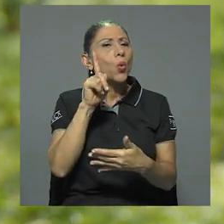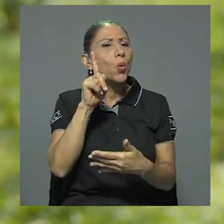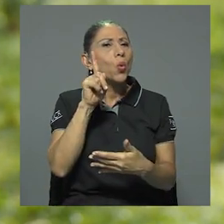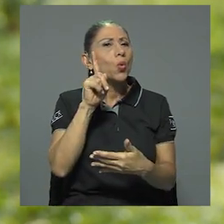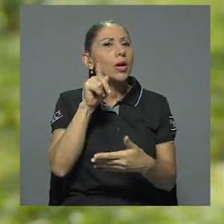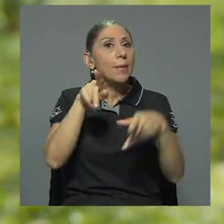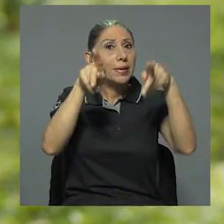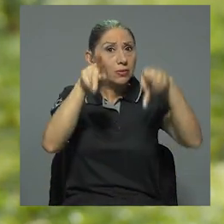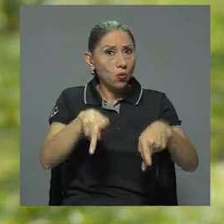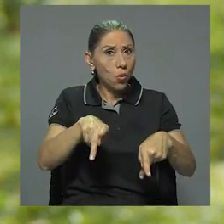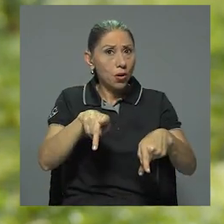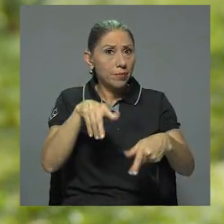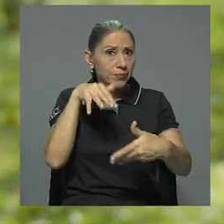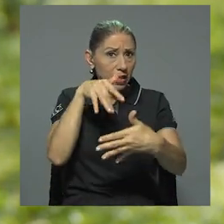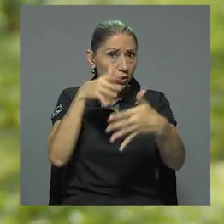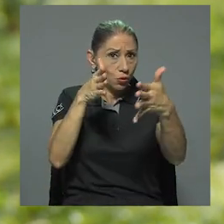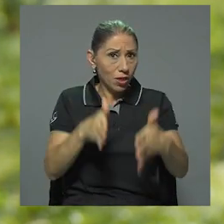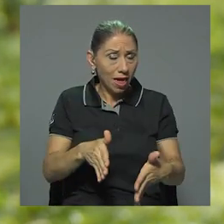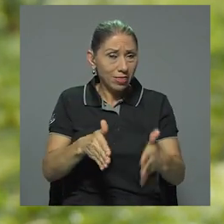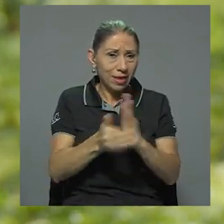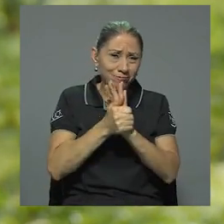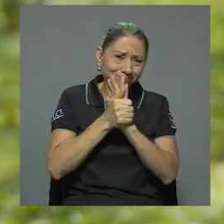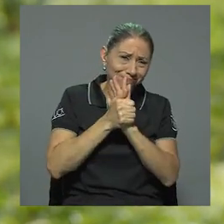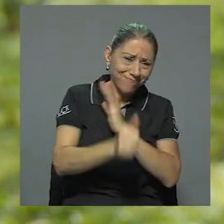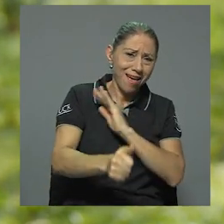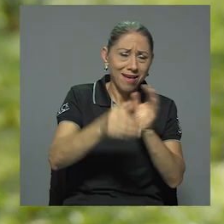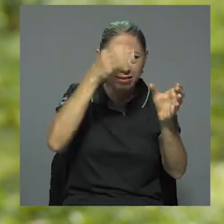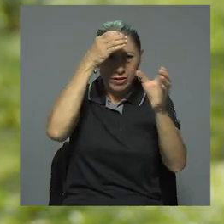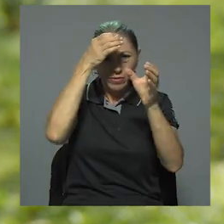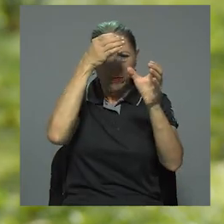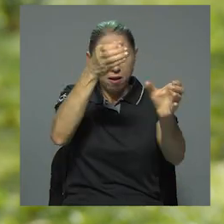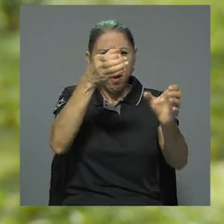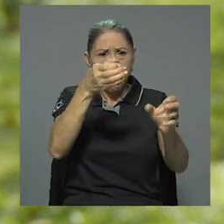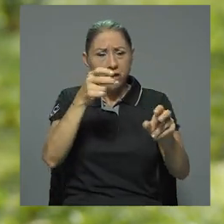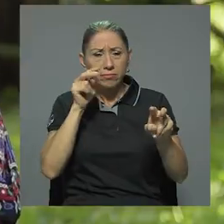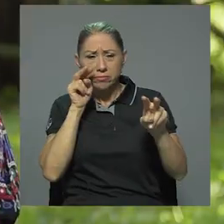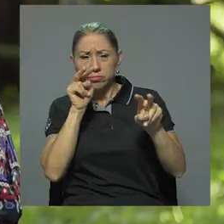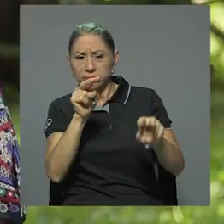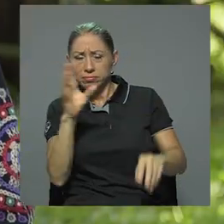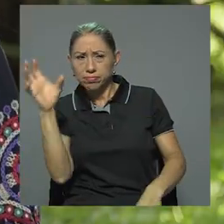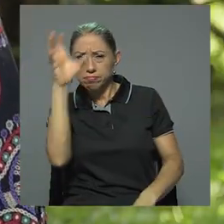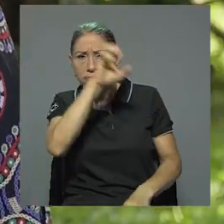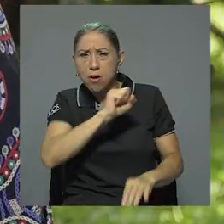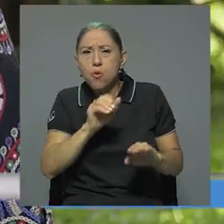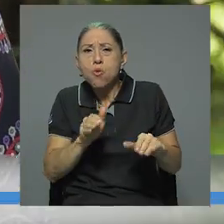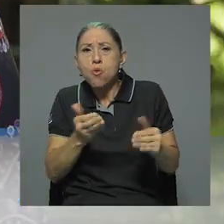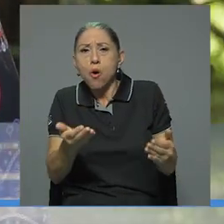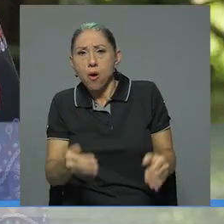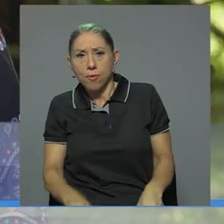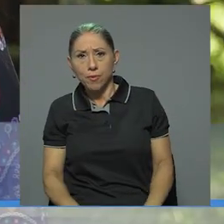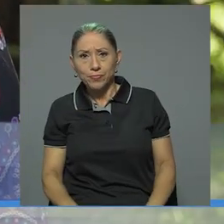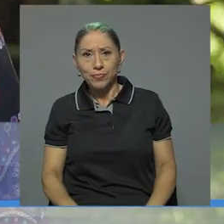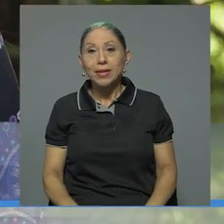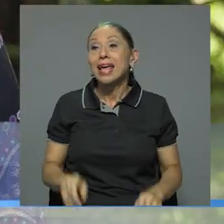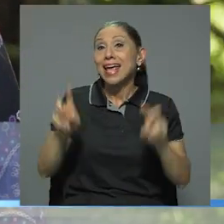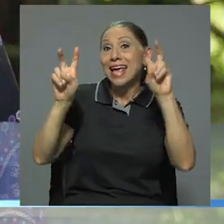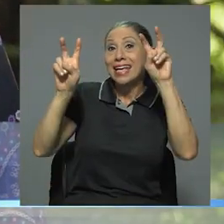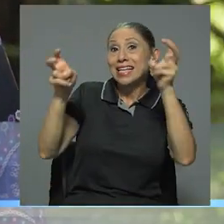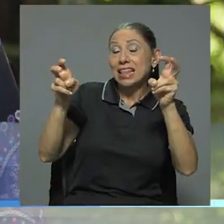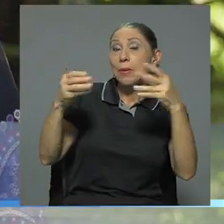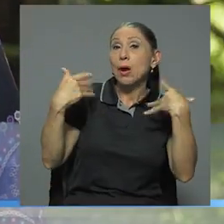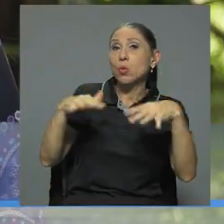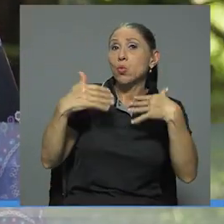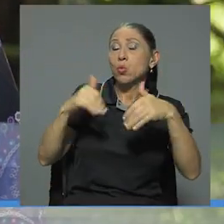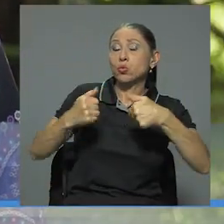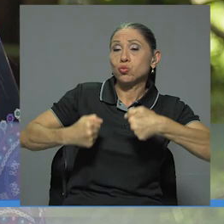superdotado o un estudiante muy talentoso o una estudiante muy talentosa? Este es uno de los temas más retadores para nuestro